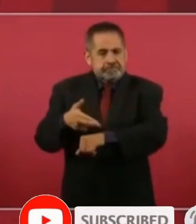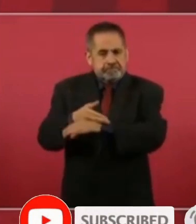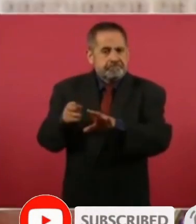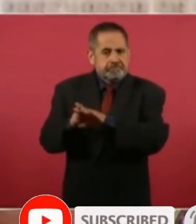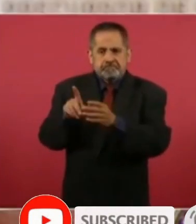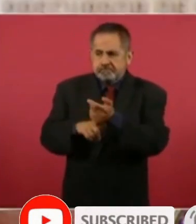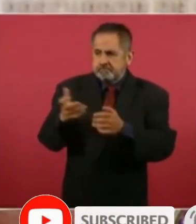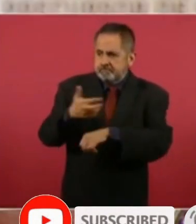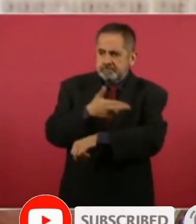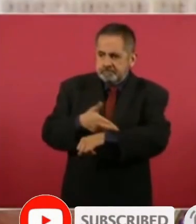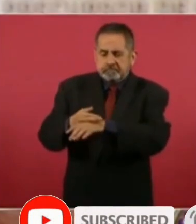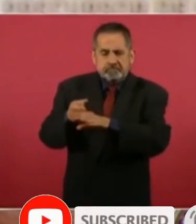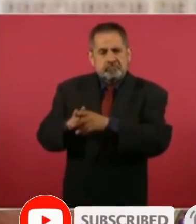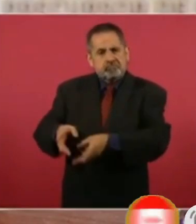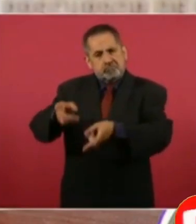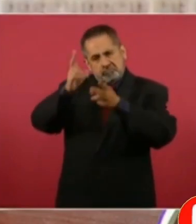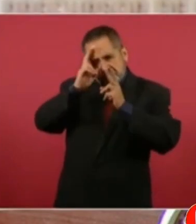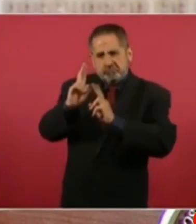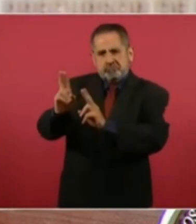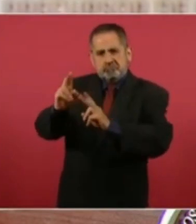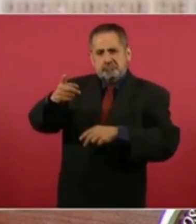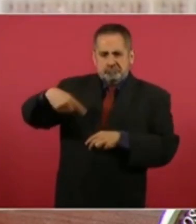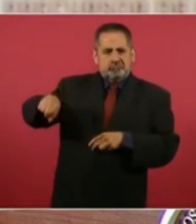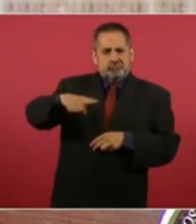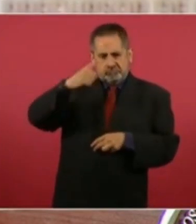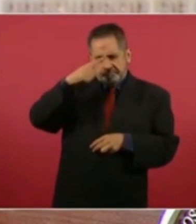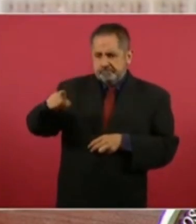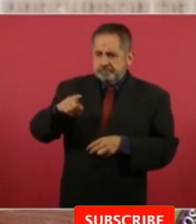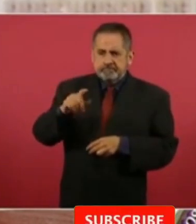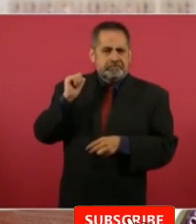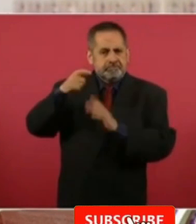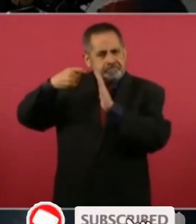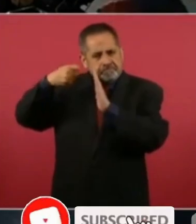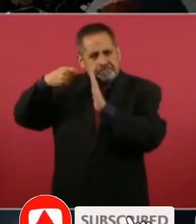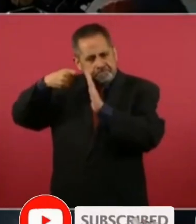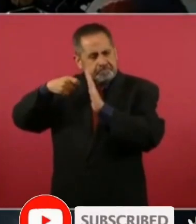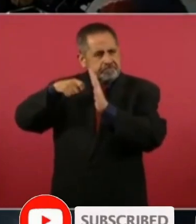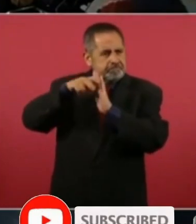pues, un homenaje, con un buen documental.